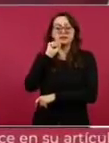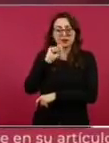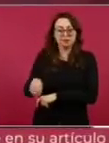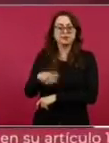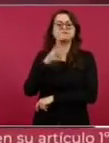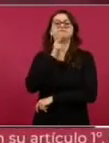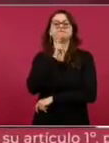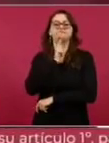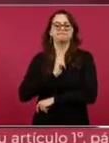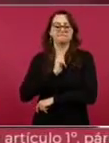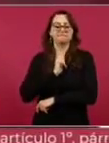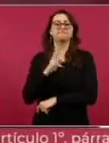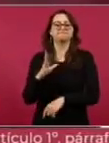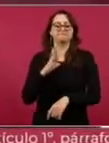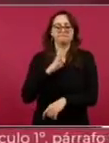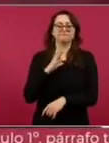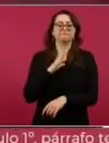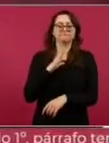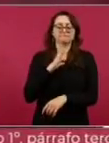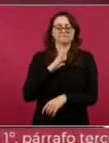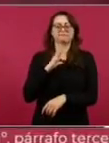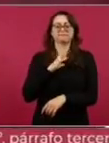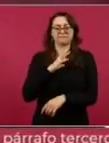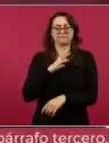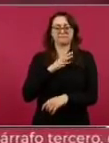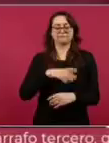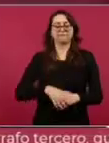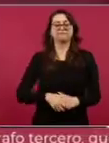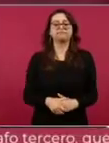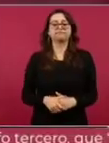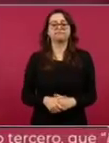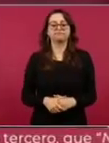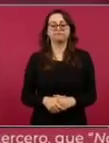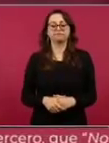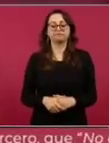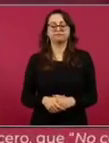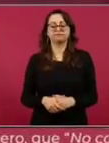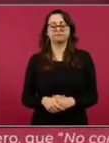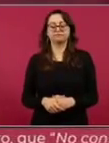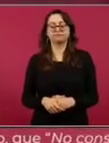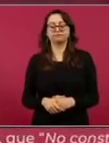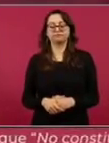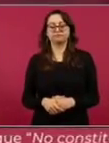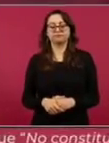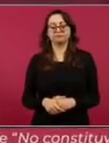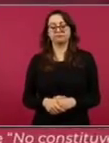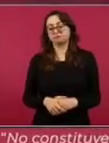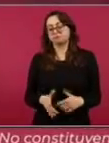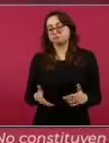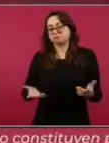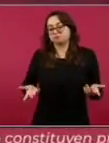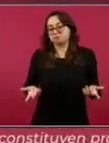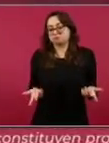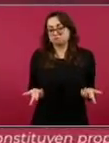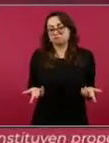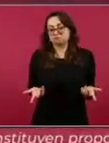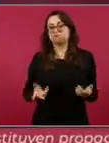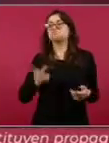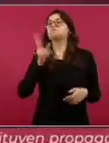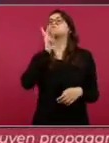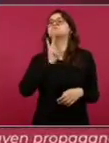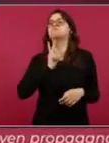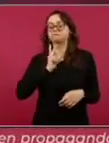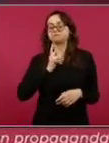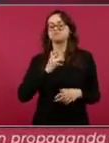del Golfo. De modo que hay petróleo